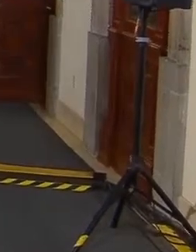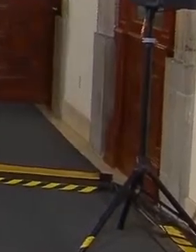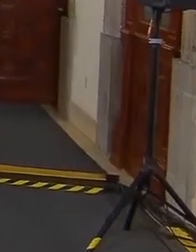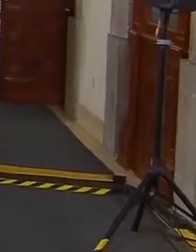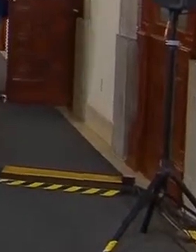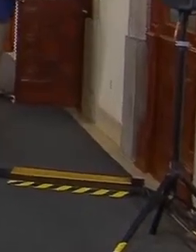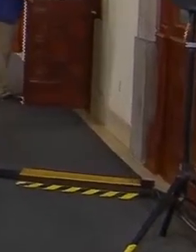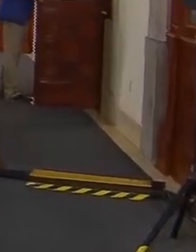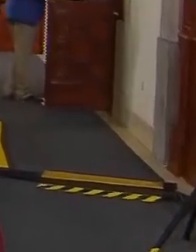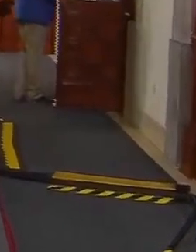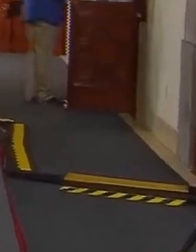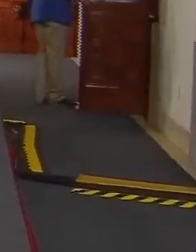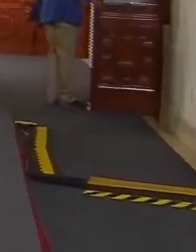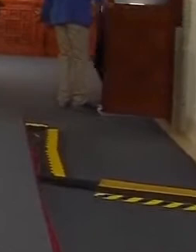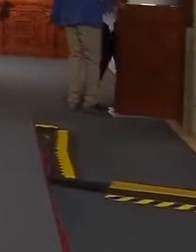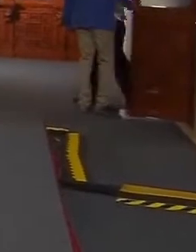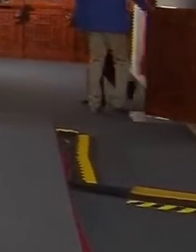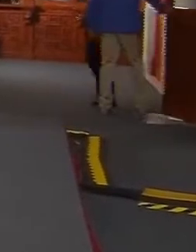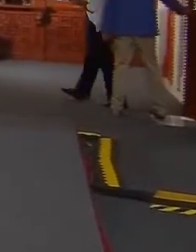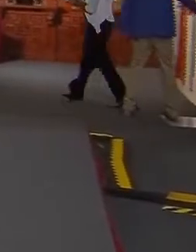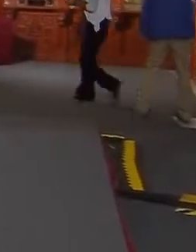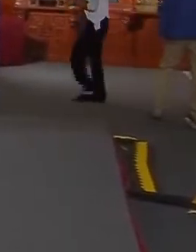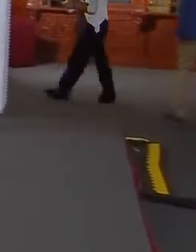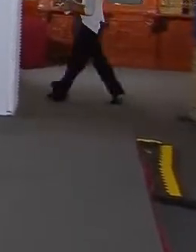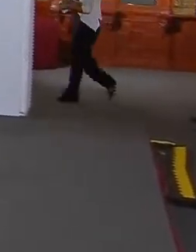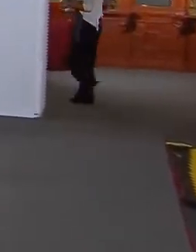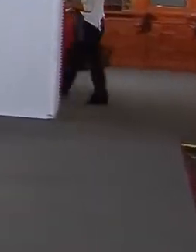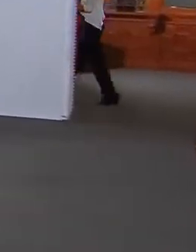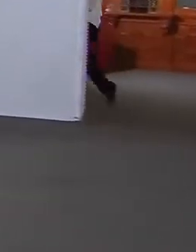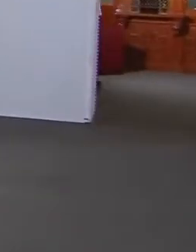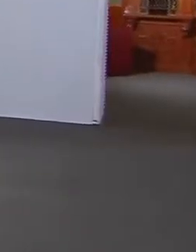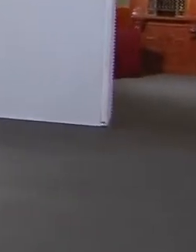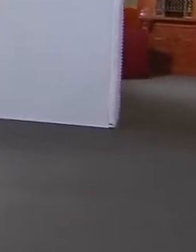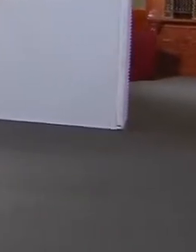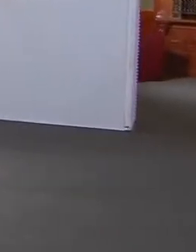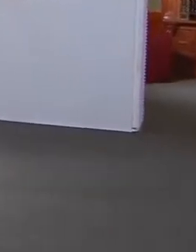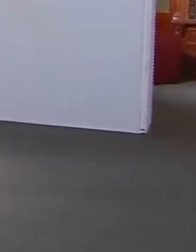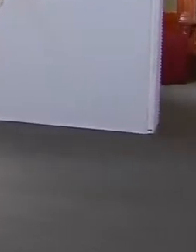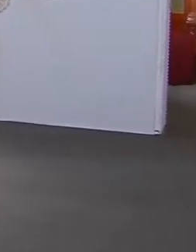Buenos días, ¿cómo están?